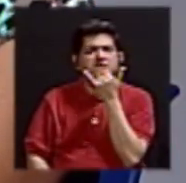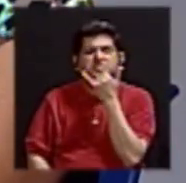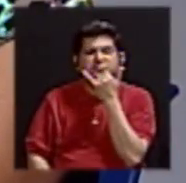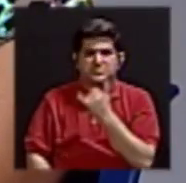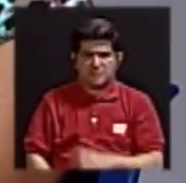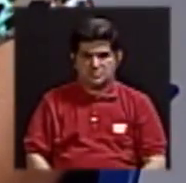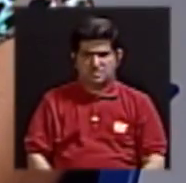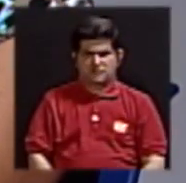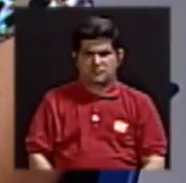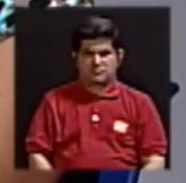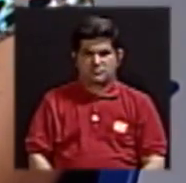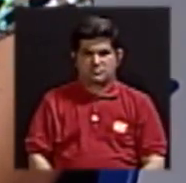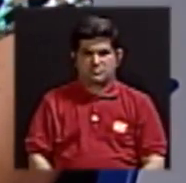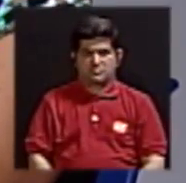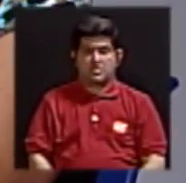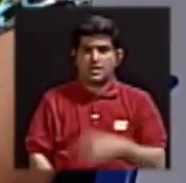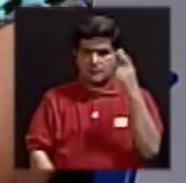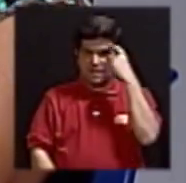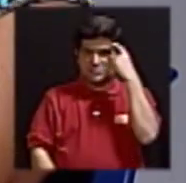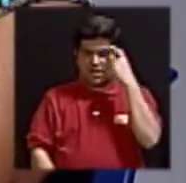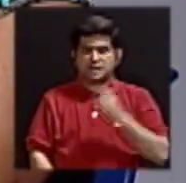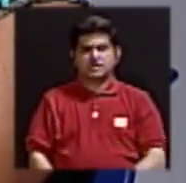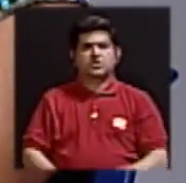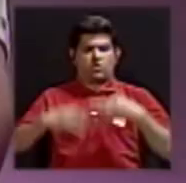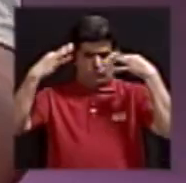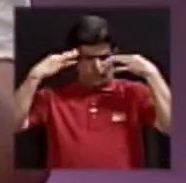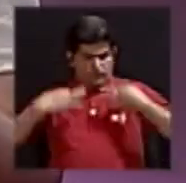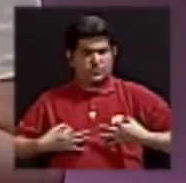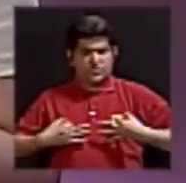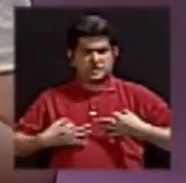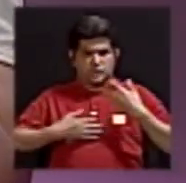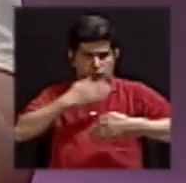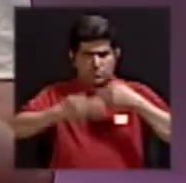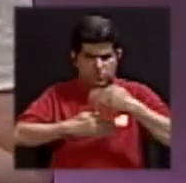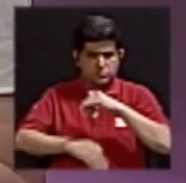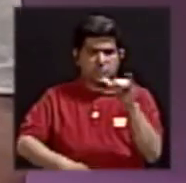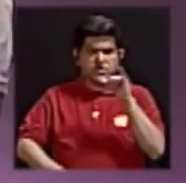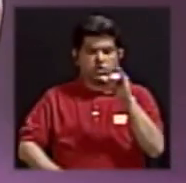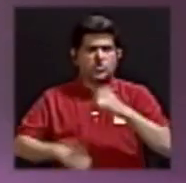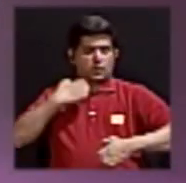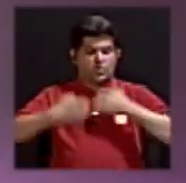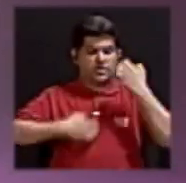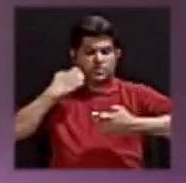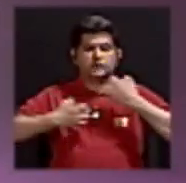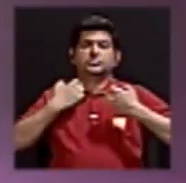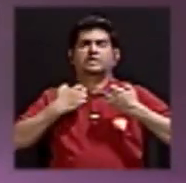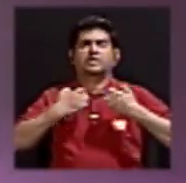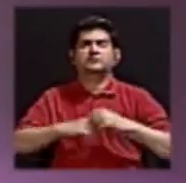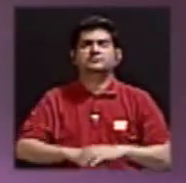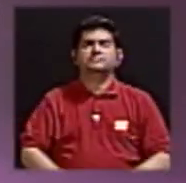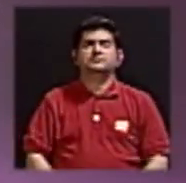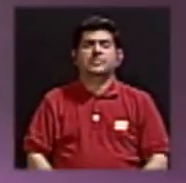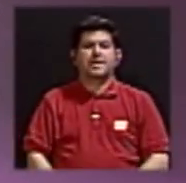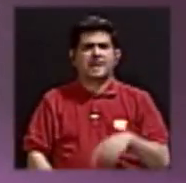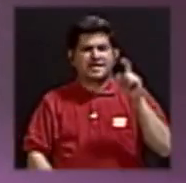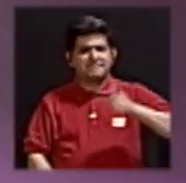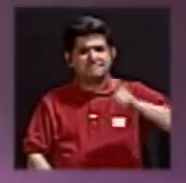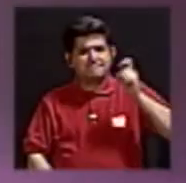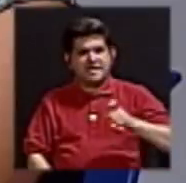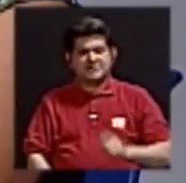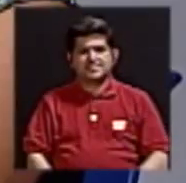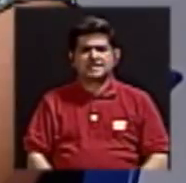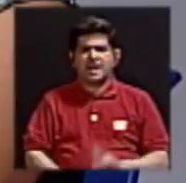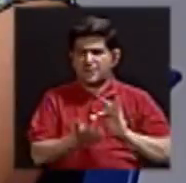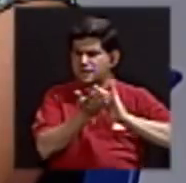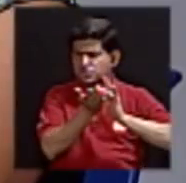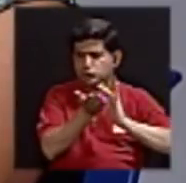¿verdad? ¿Qué está ocurriendo a nivel fisiológico y qué está ocurriendo a nivel emocional? ¿Es necesario entonces tomar